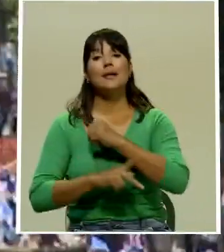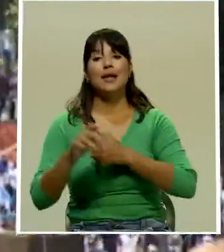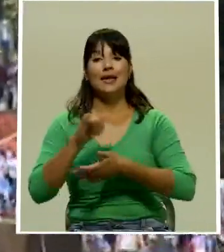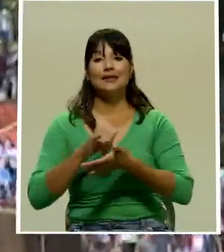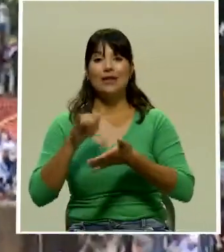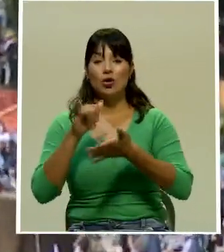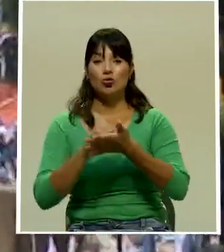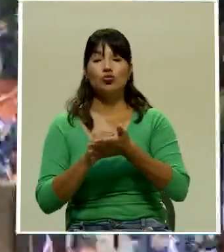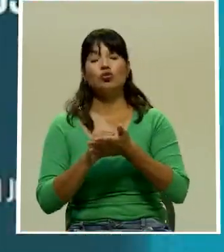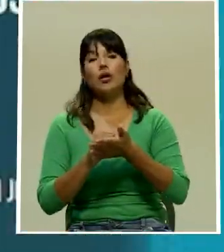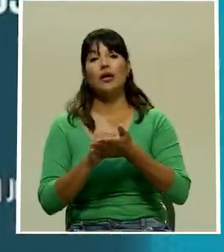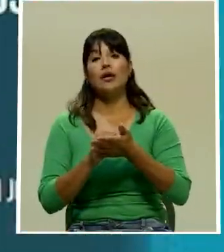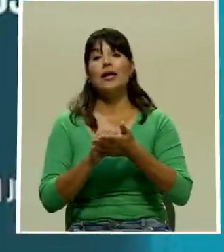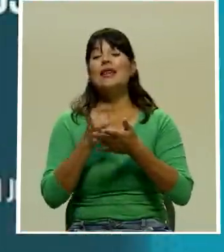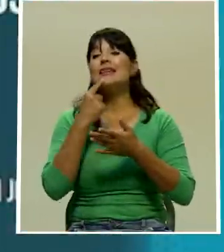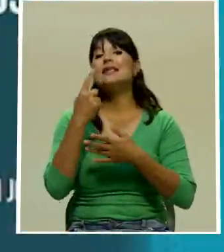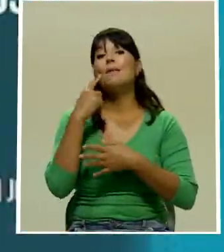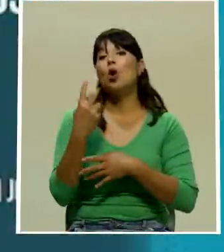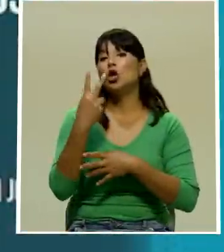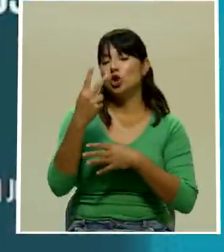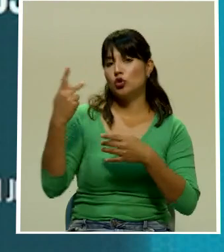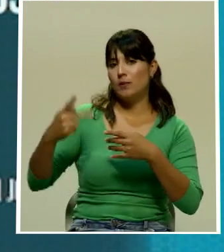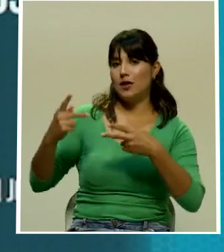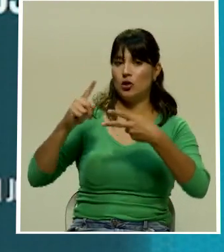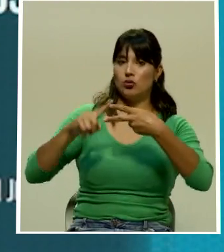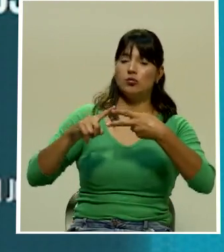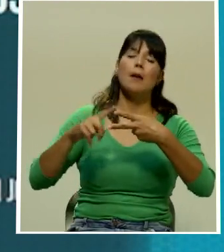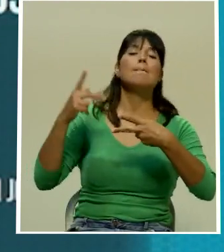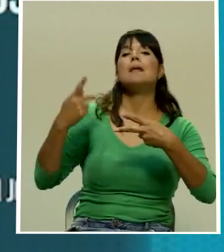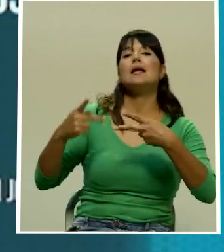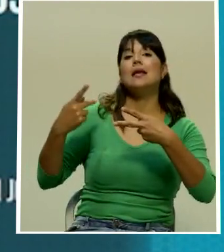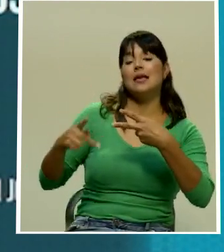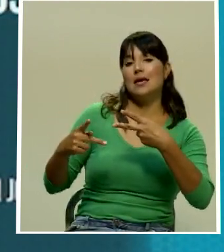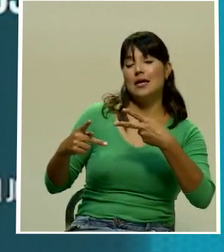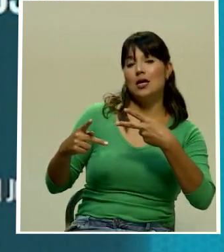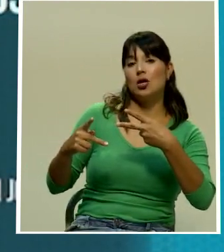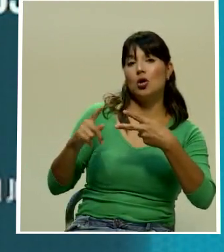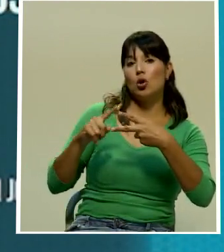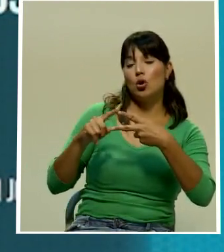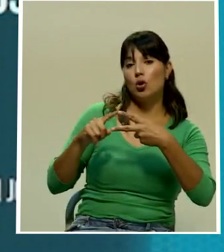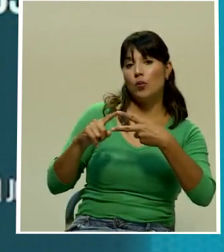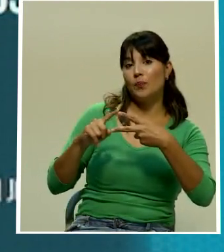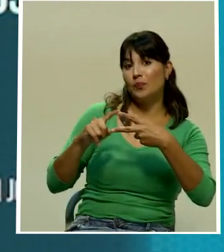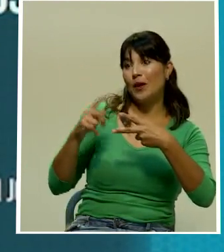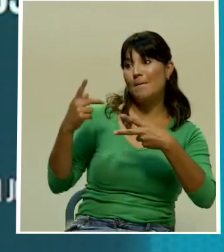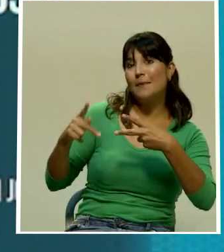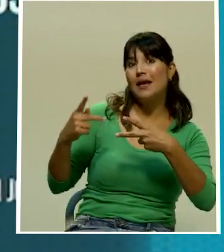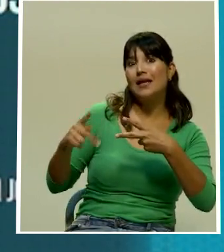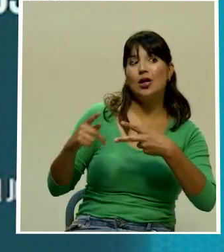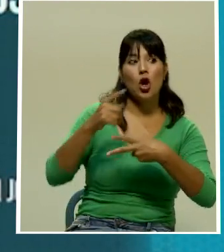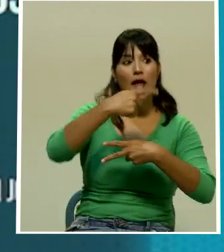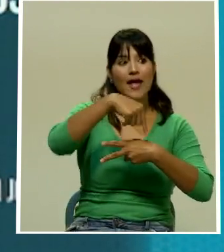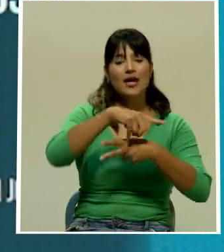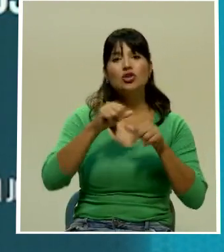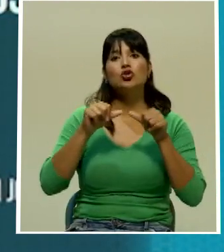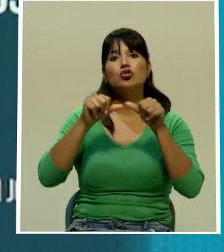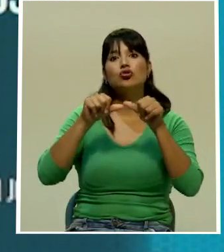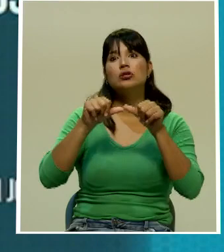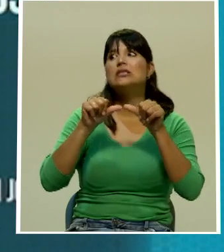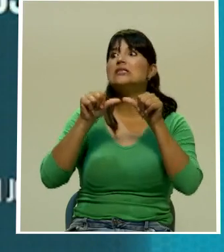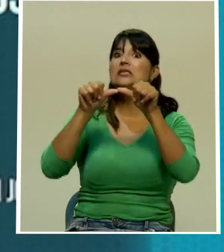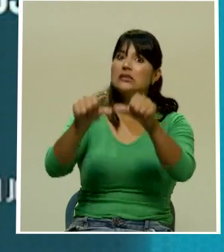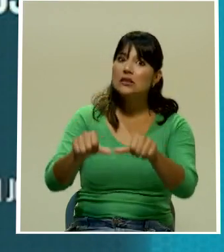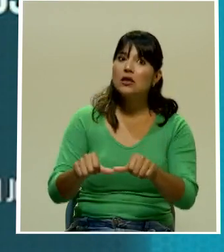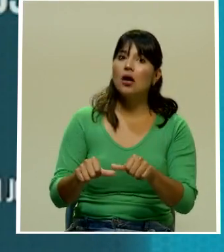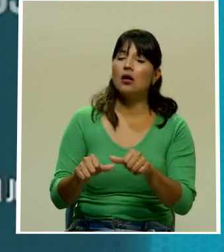peligros procesales, el peligro de continuidad delictiva, bajo argumentos del llamamiento de los investigados a continuar con los hechos a pesar